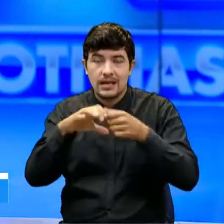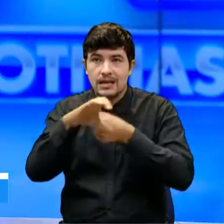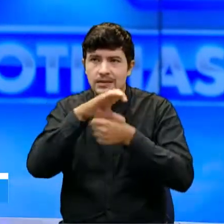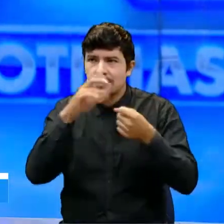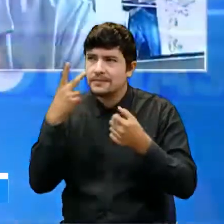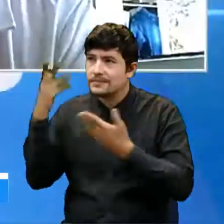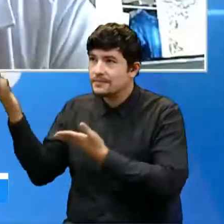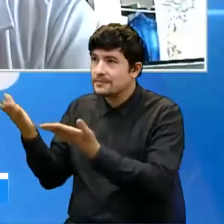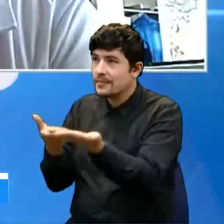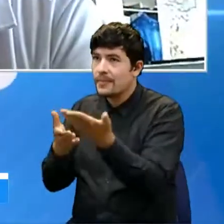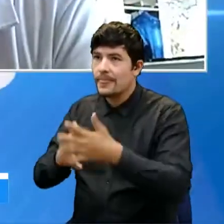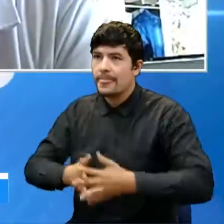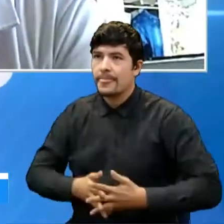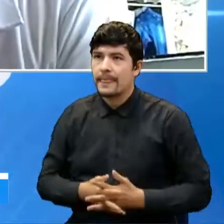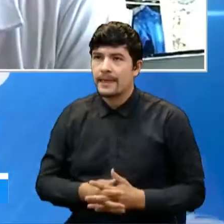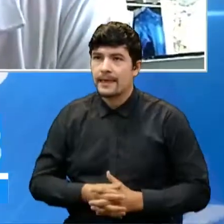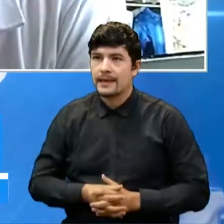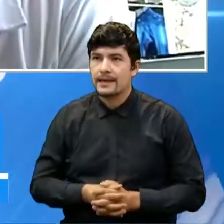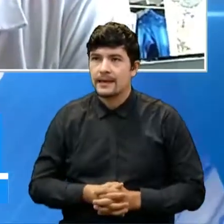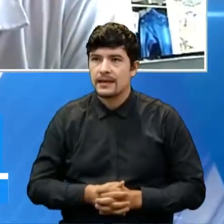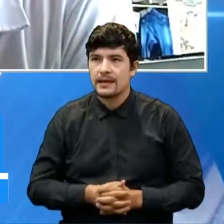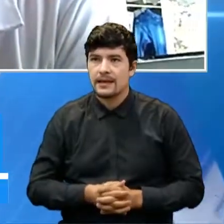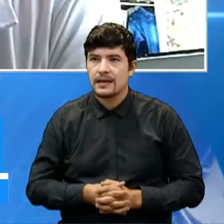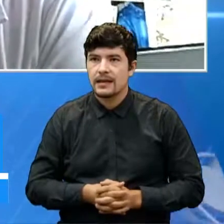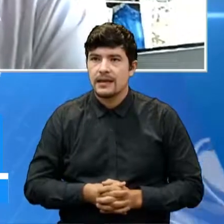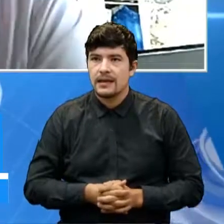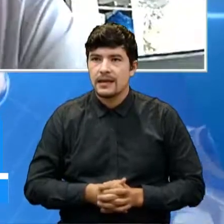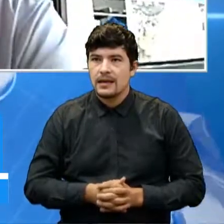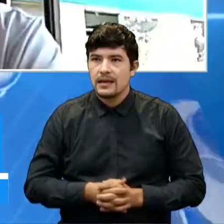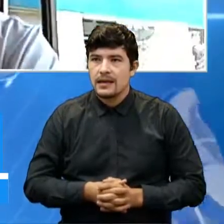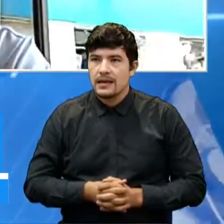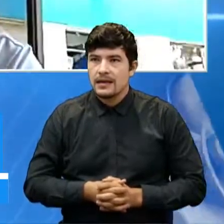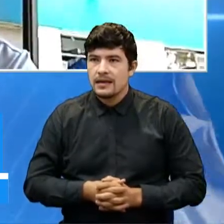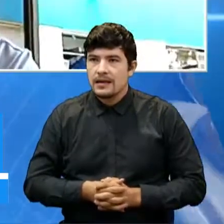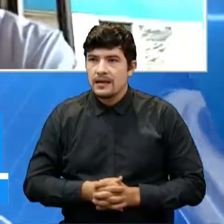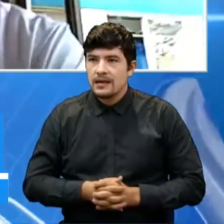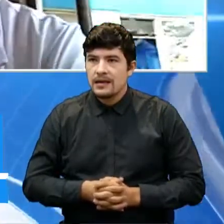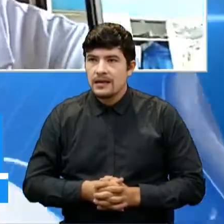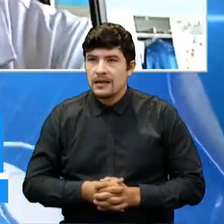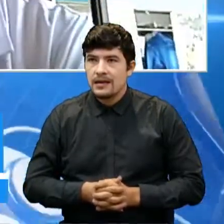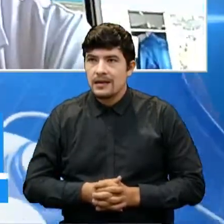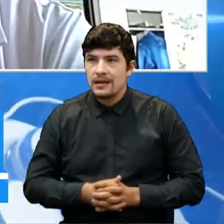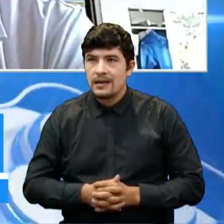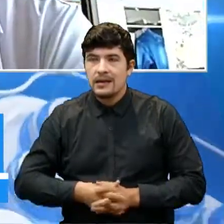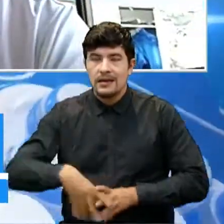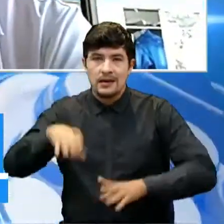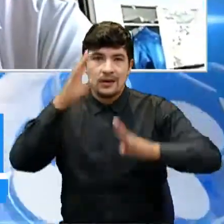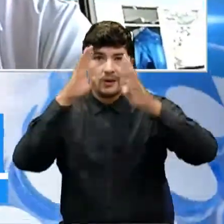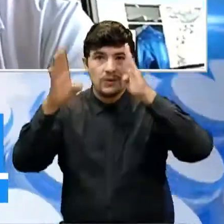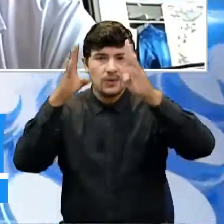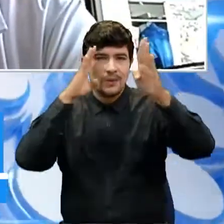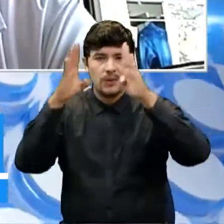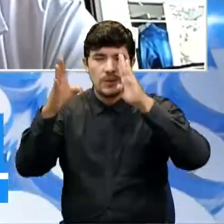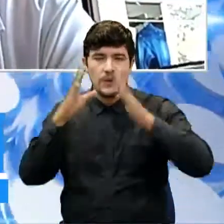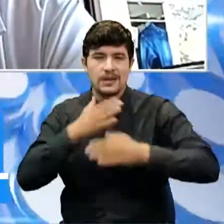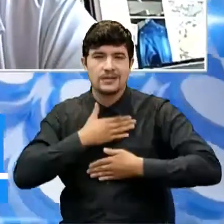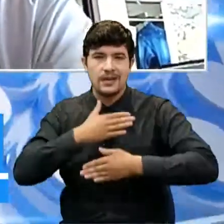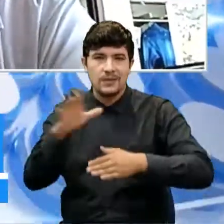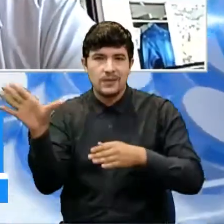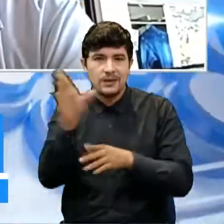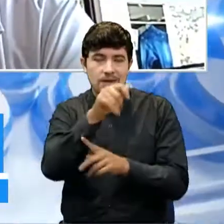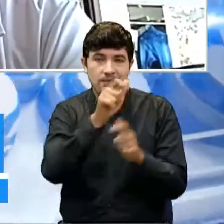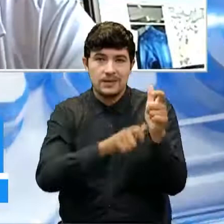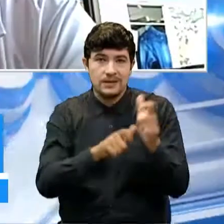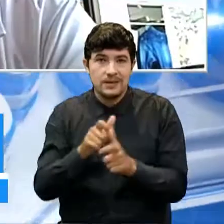tardes. Adelante. Hola Diana, ¿cómo estás? Un saludo muy especial a todos los televidentes del canal